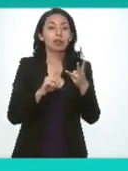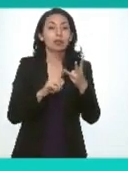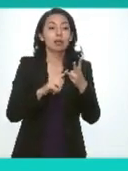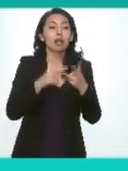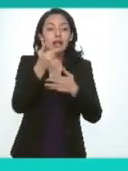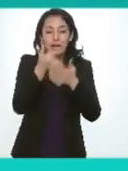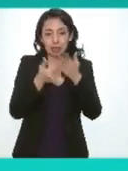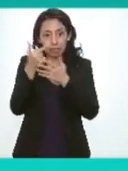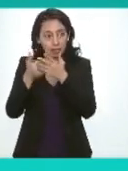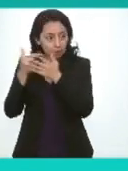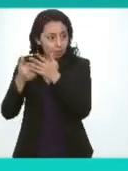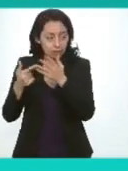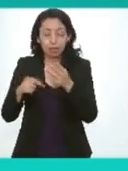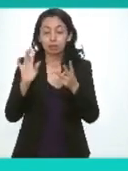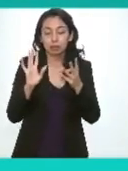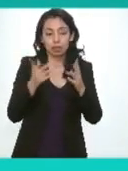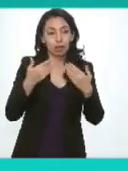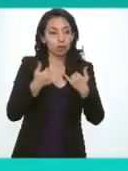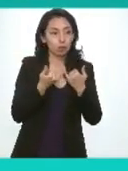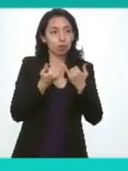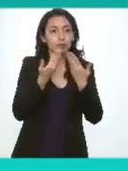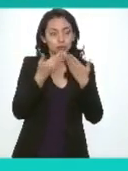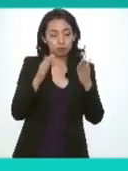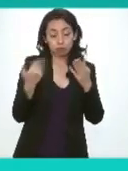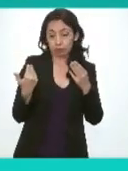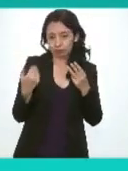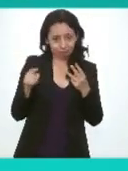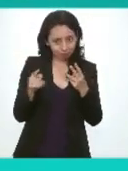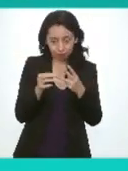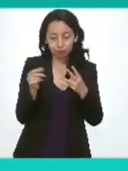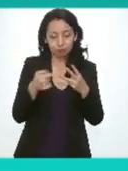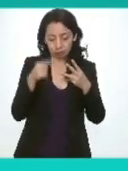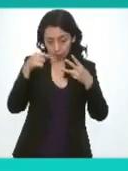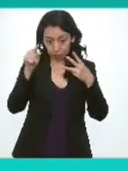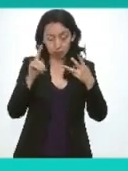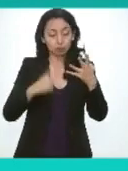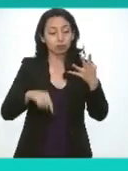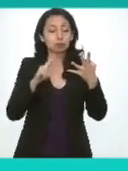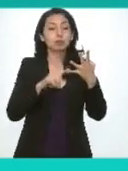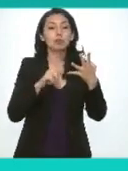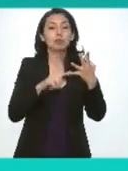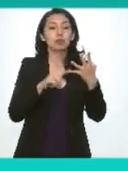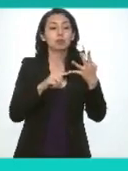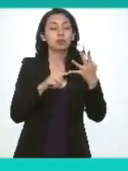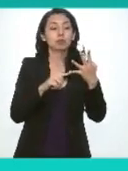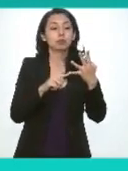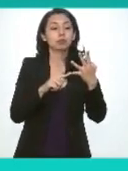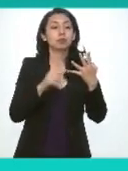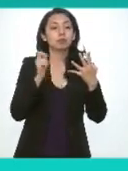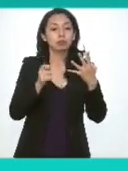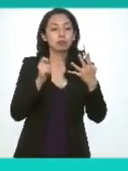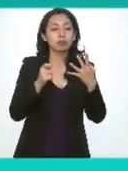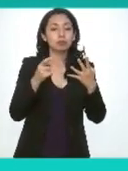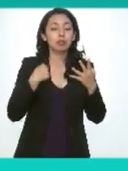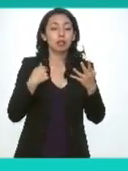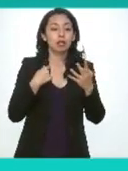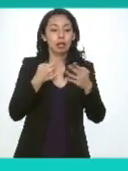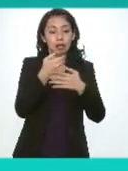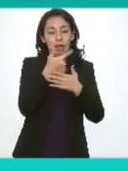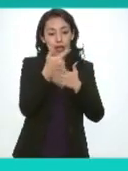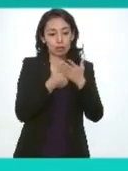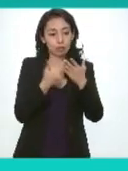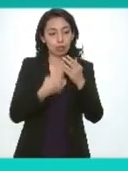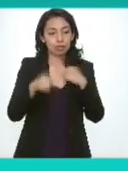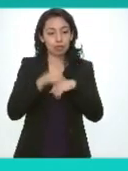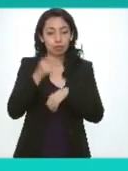Asistencia De Exclasión De Código Legal Y Apertura De La Sesión Lo cual Acabamos De Hacer Ya También Sucedió Estamos en el Punto Cuatro Que es La Aprobación Del Orden del